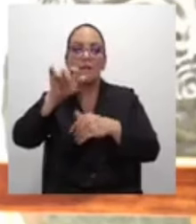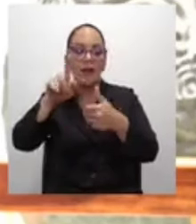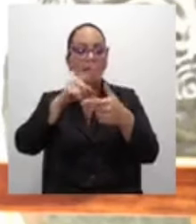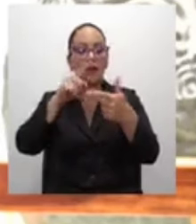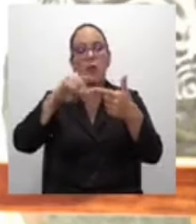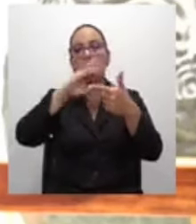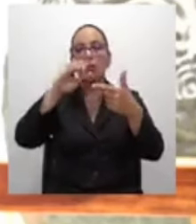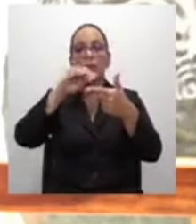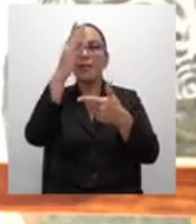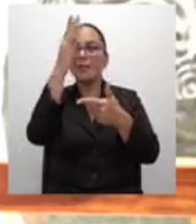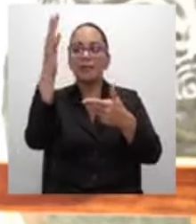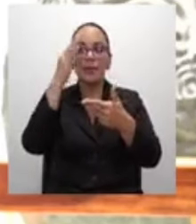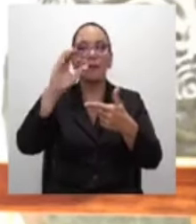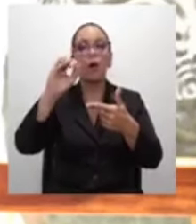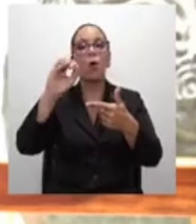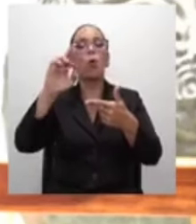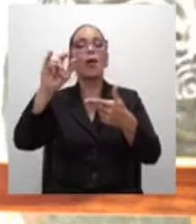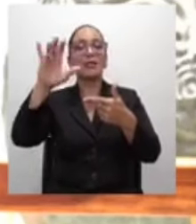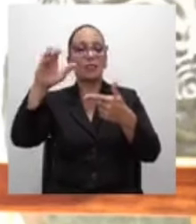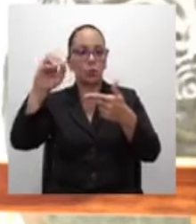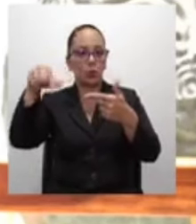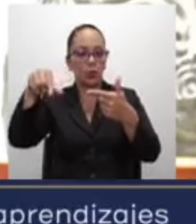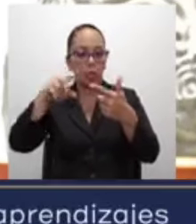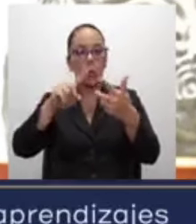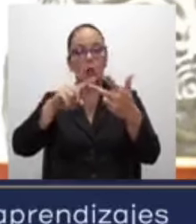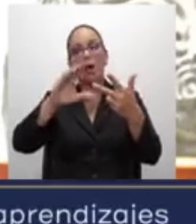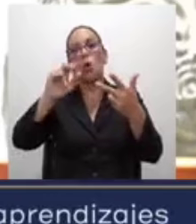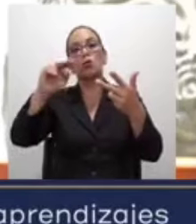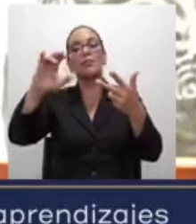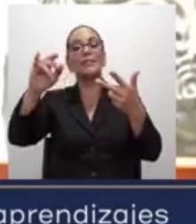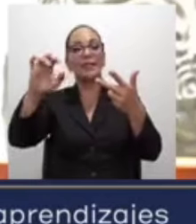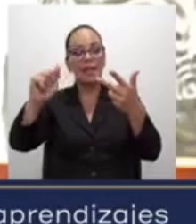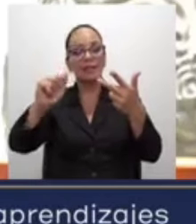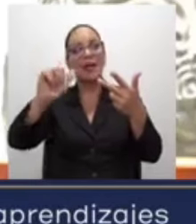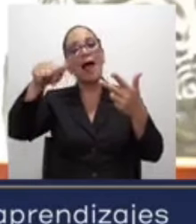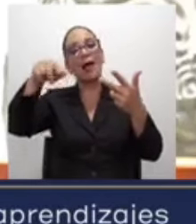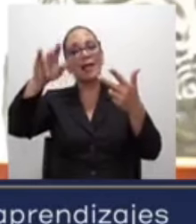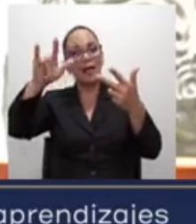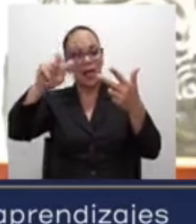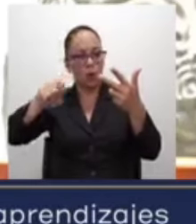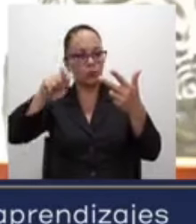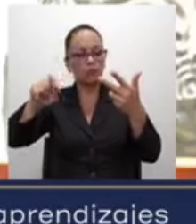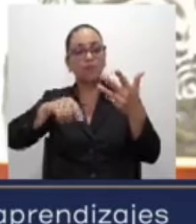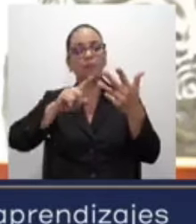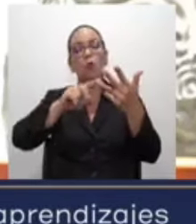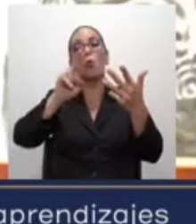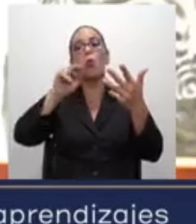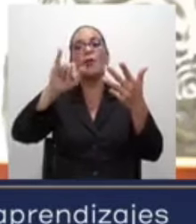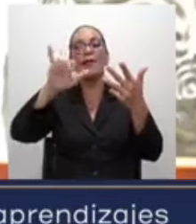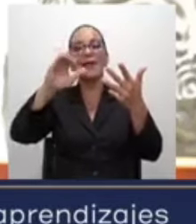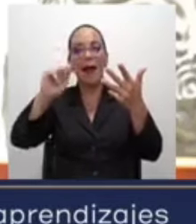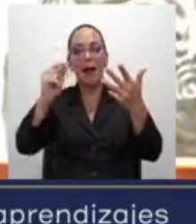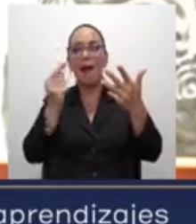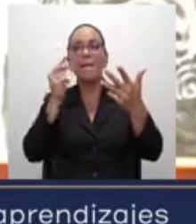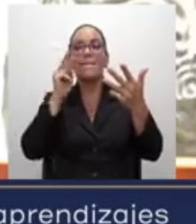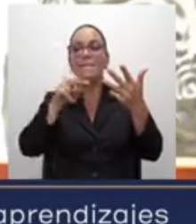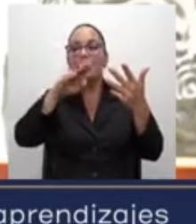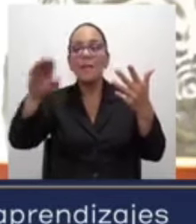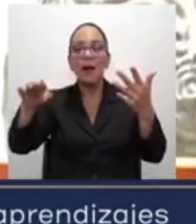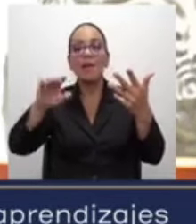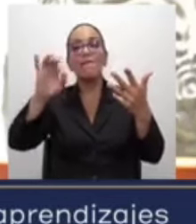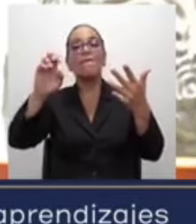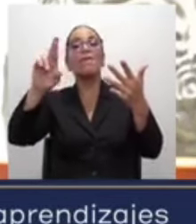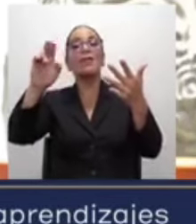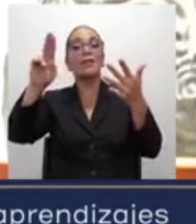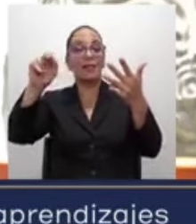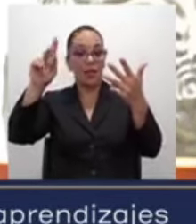Selva, de Horacio Quiroga, Concherías, de Aquileo J. Echeverría, Única, Mirando al Mar, de Fernando Contreras Castro,